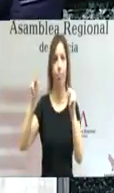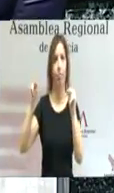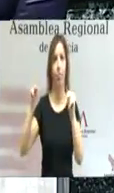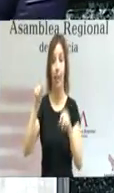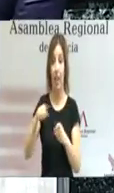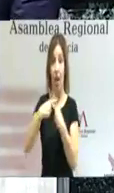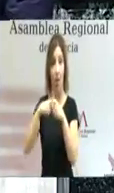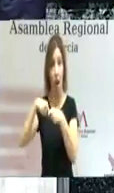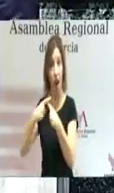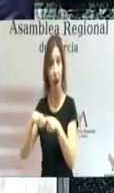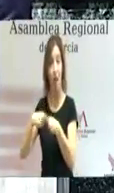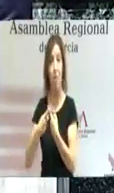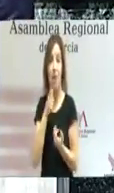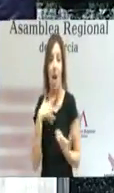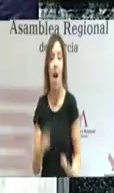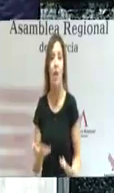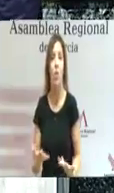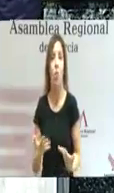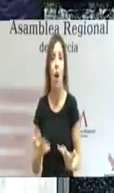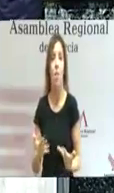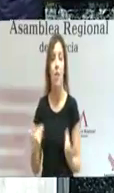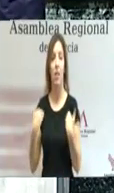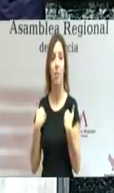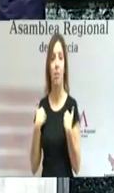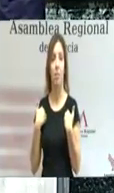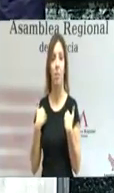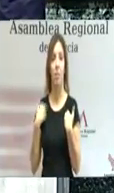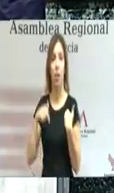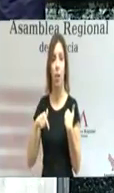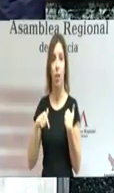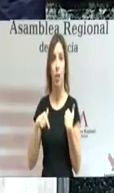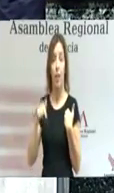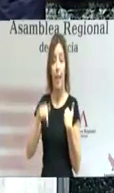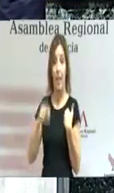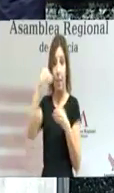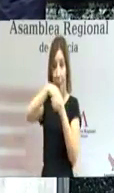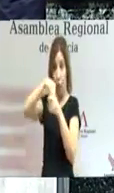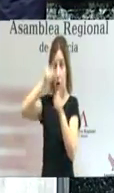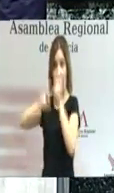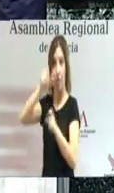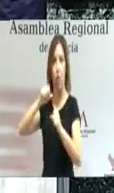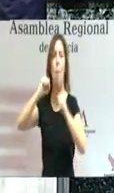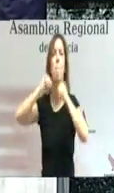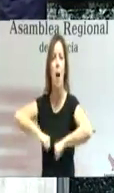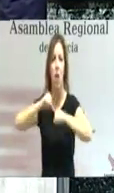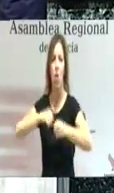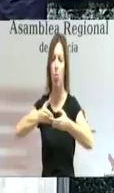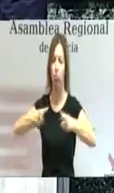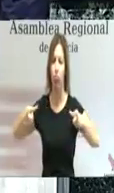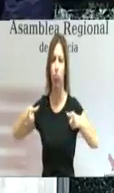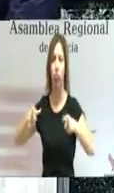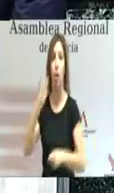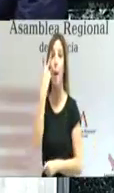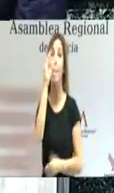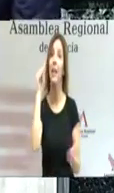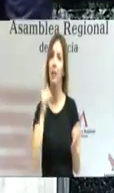familias que son protagonistas de nuestra acción diaria, hay un buen número de personas mayores. 20.000